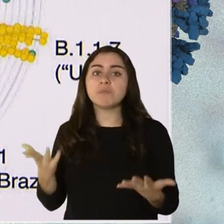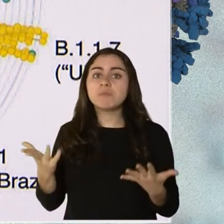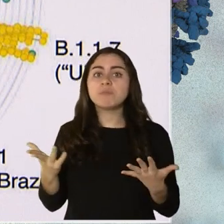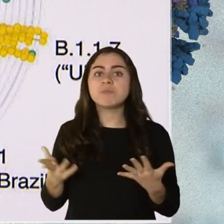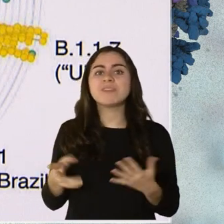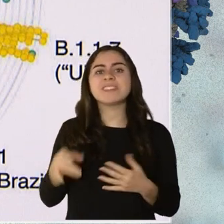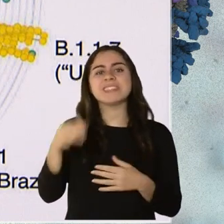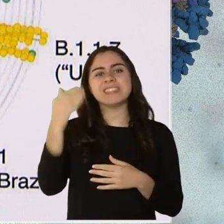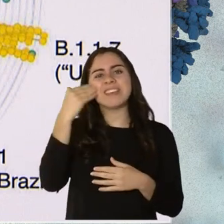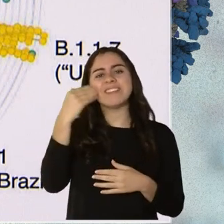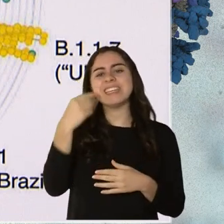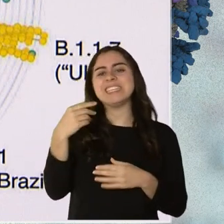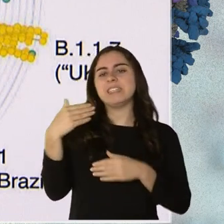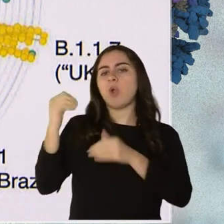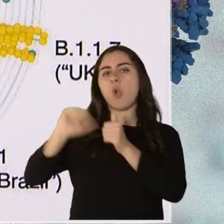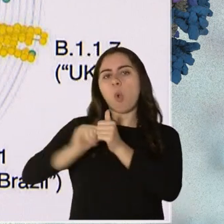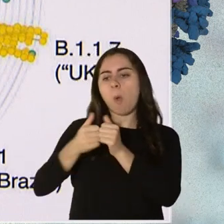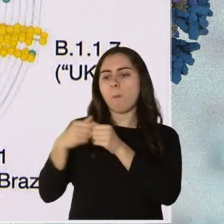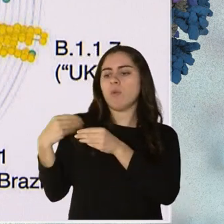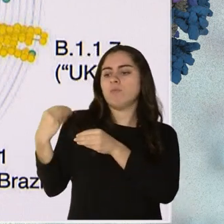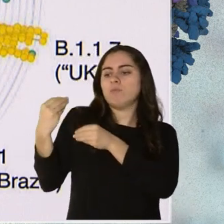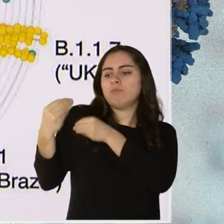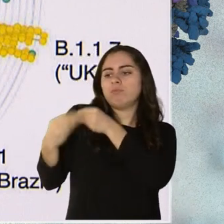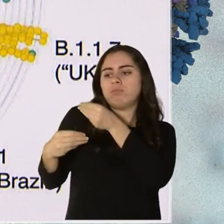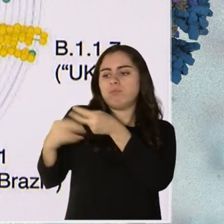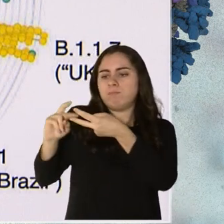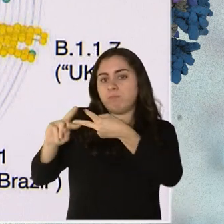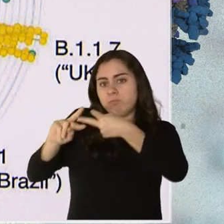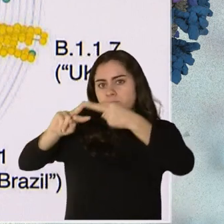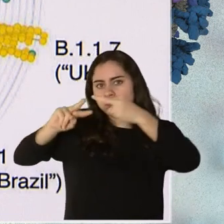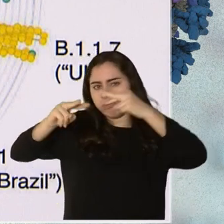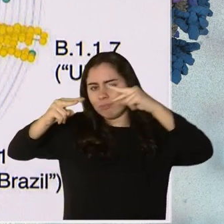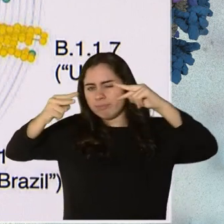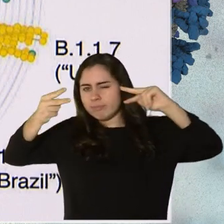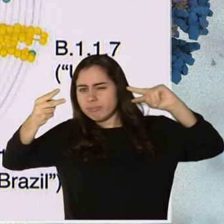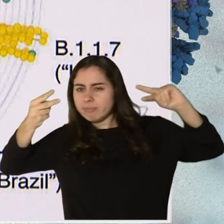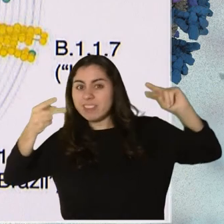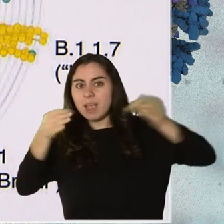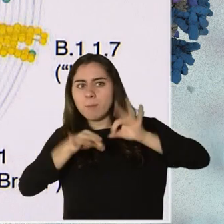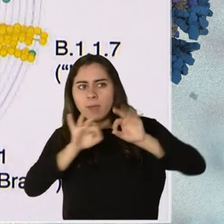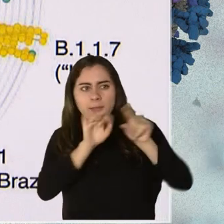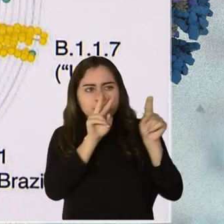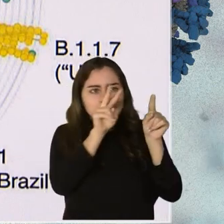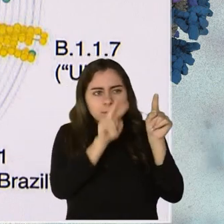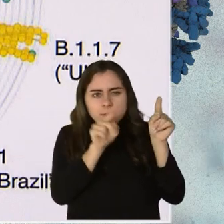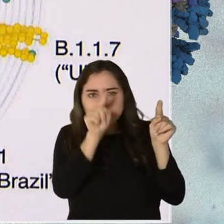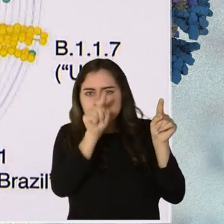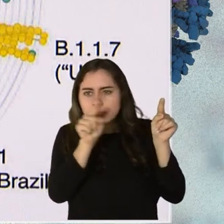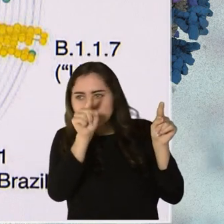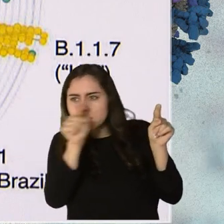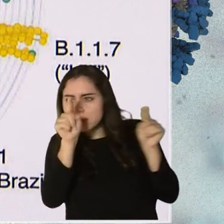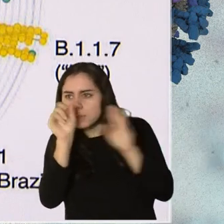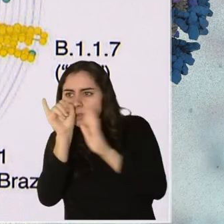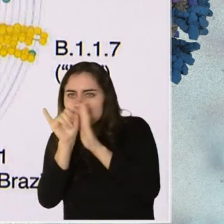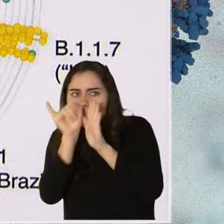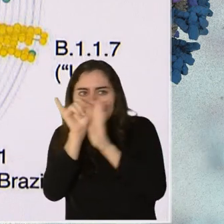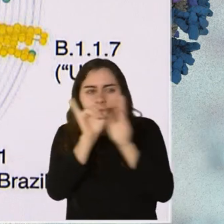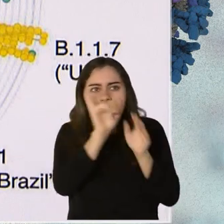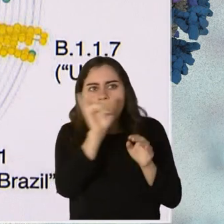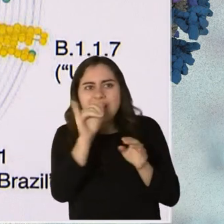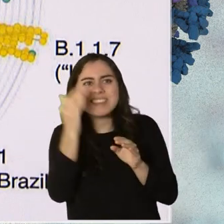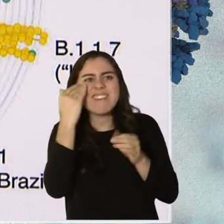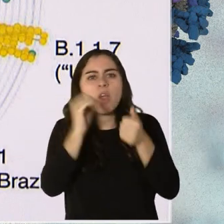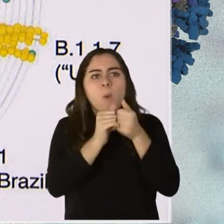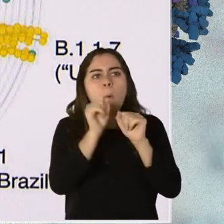se llama el Whole Genome Sequence, que tú haces el genoma completo, es lo que nos ayuda a poder identificar estas variantes para tejir esfuerzo y evitar que se sigan